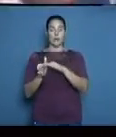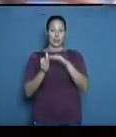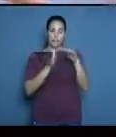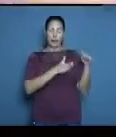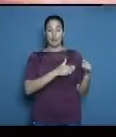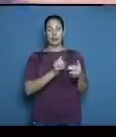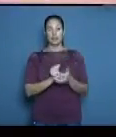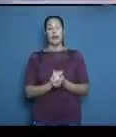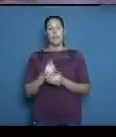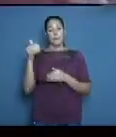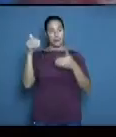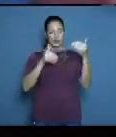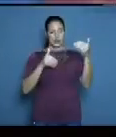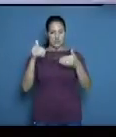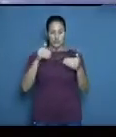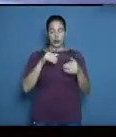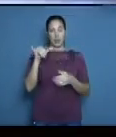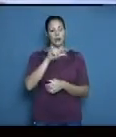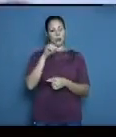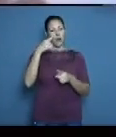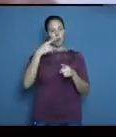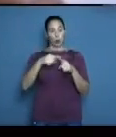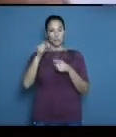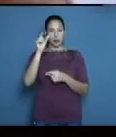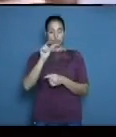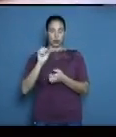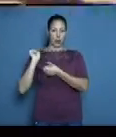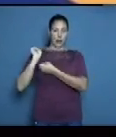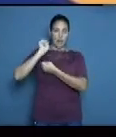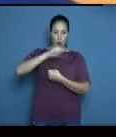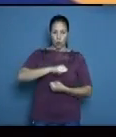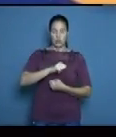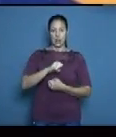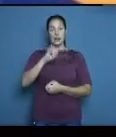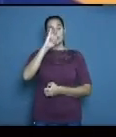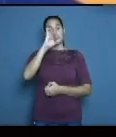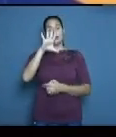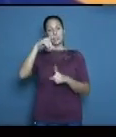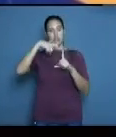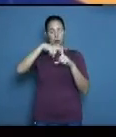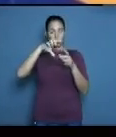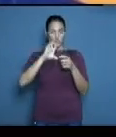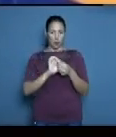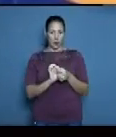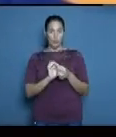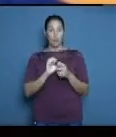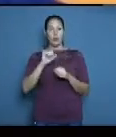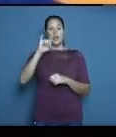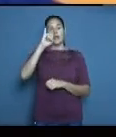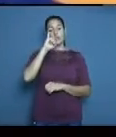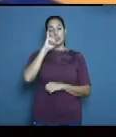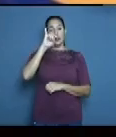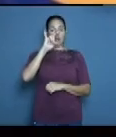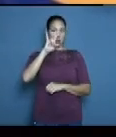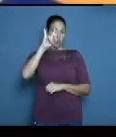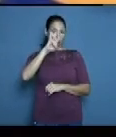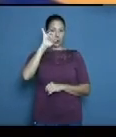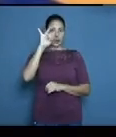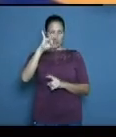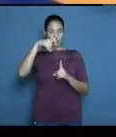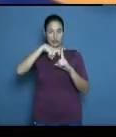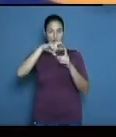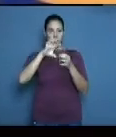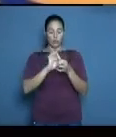Alejandro Valdés en 65 kilogramos y Reineri Salas en 97 y la chica Yusneli